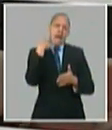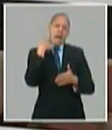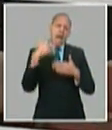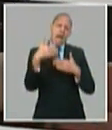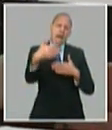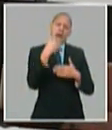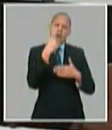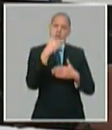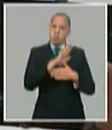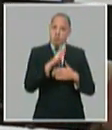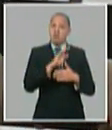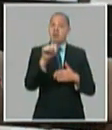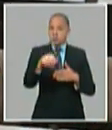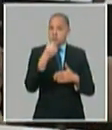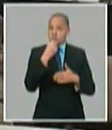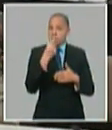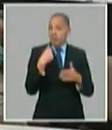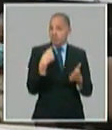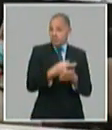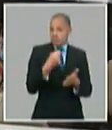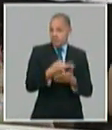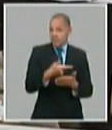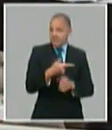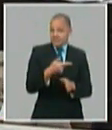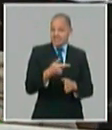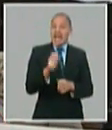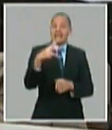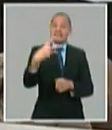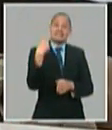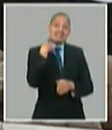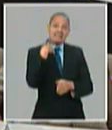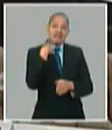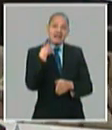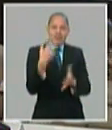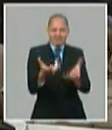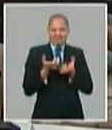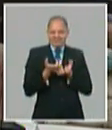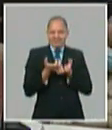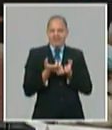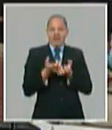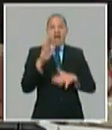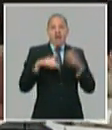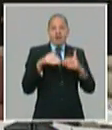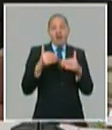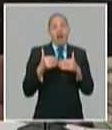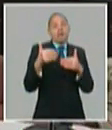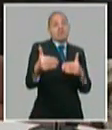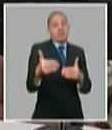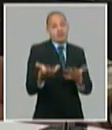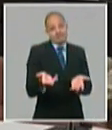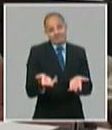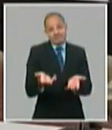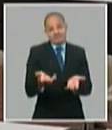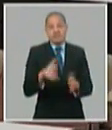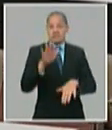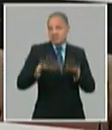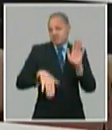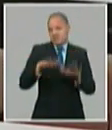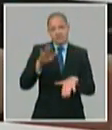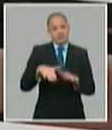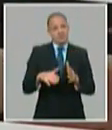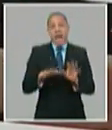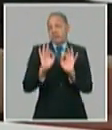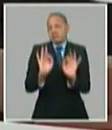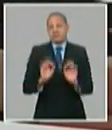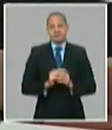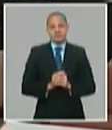deficiencias en el proceso inversionista problemas con la planificación o que los problemas que están tenemos cosas buenas pero los problemas que están